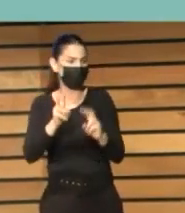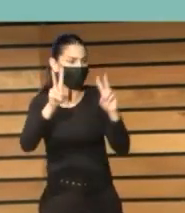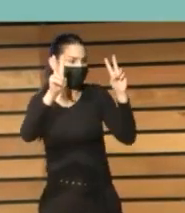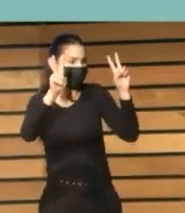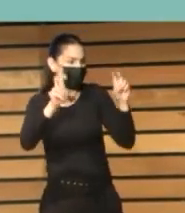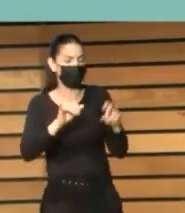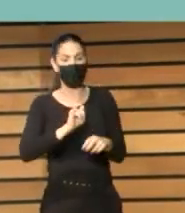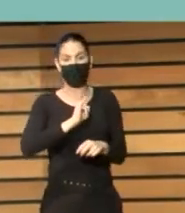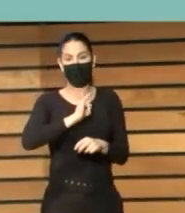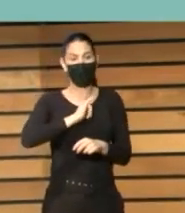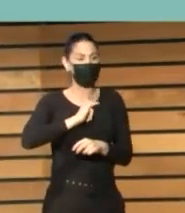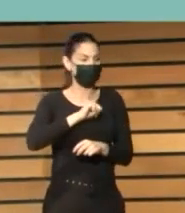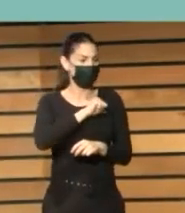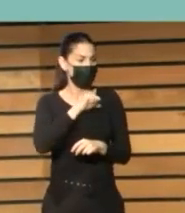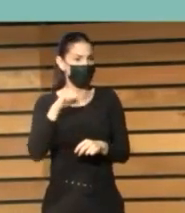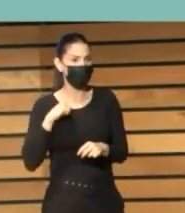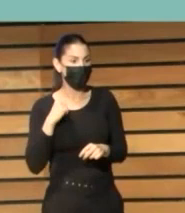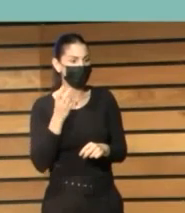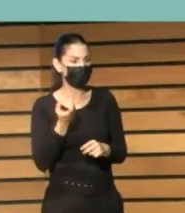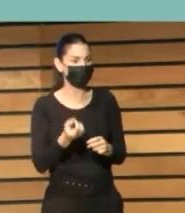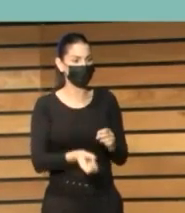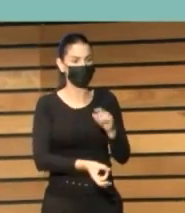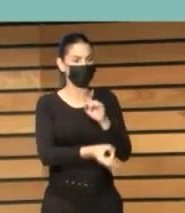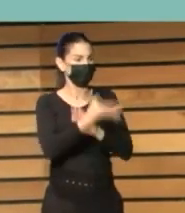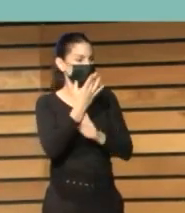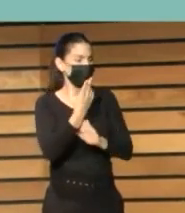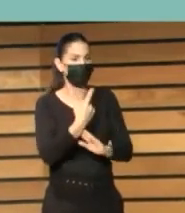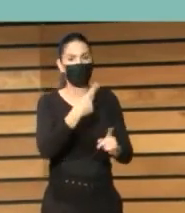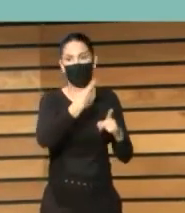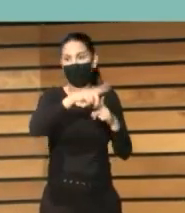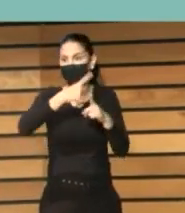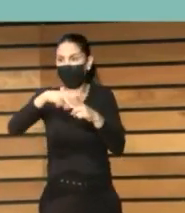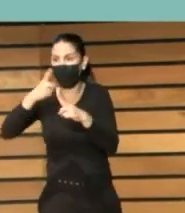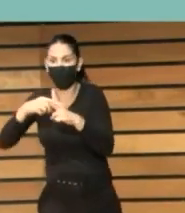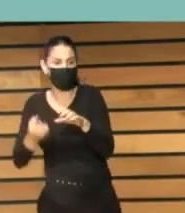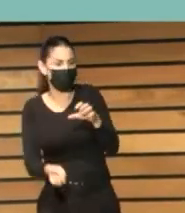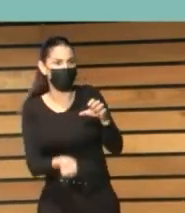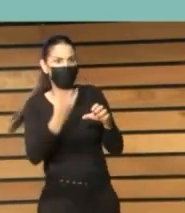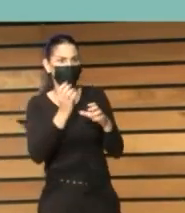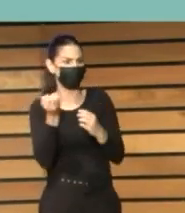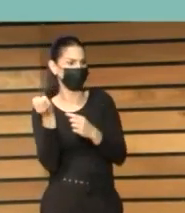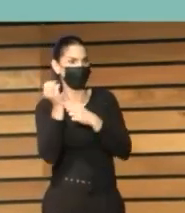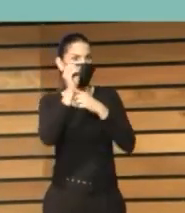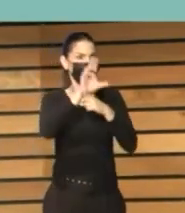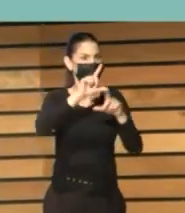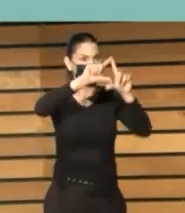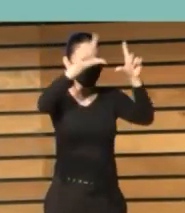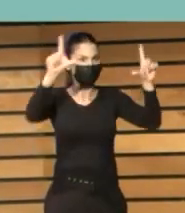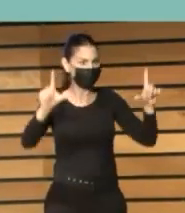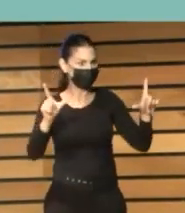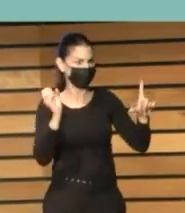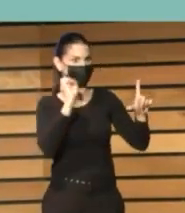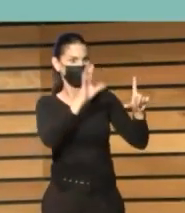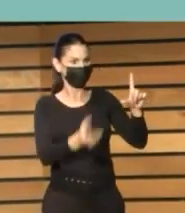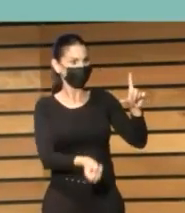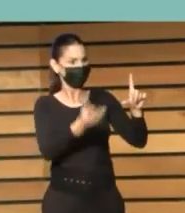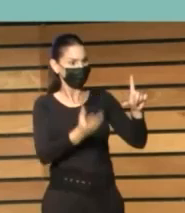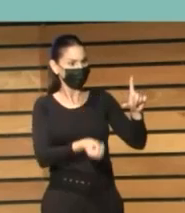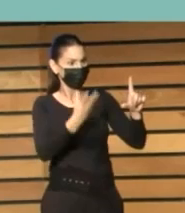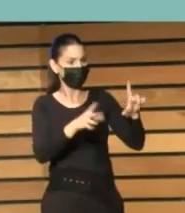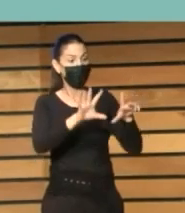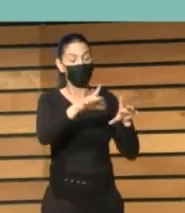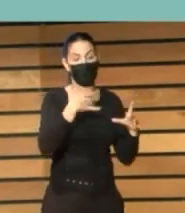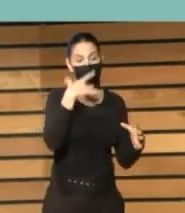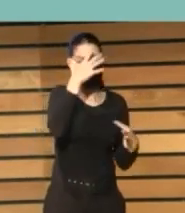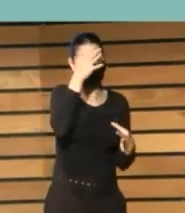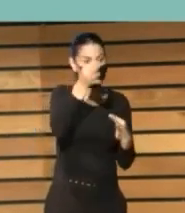identidad digital propia, crear contenidos con otros, reutilizar contenidos, conocer cómo se deben proteger